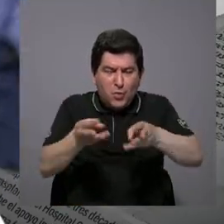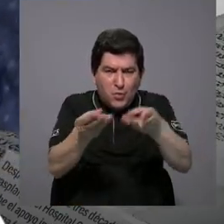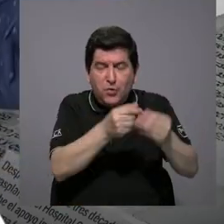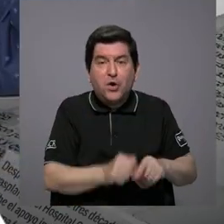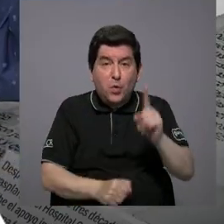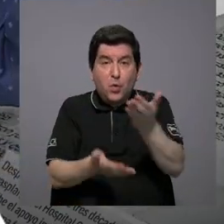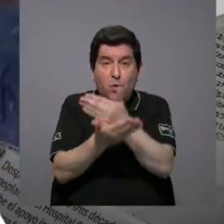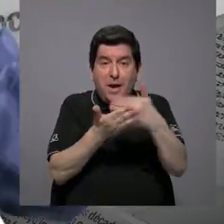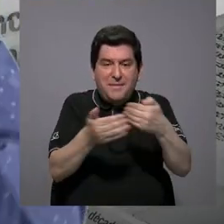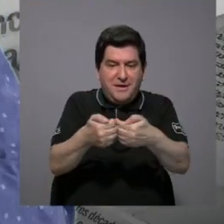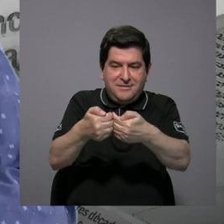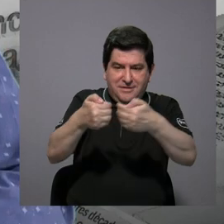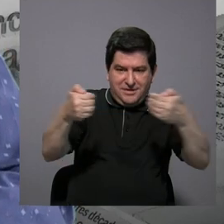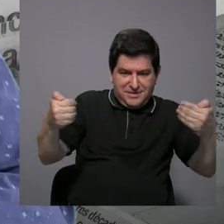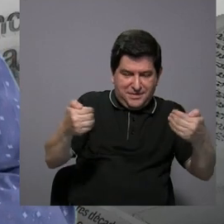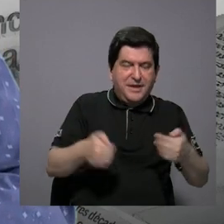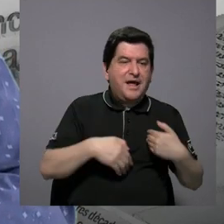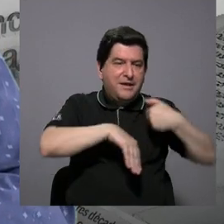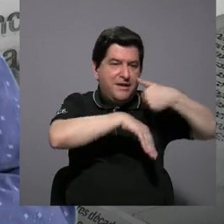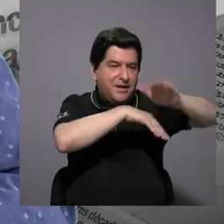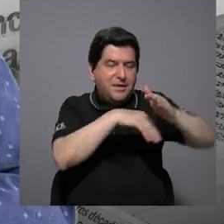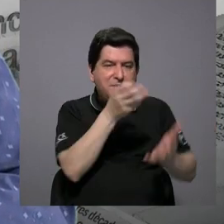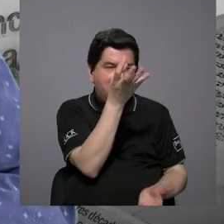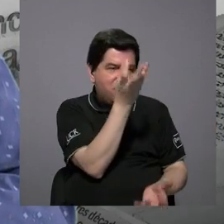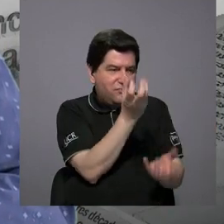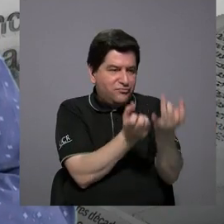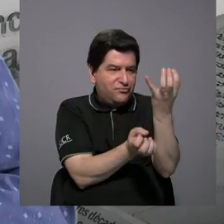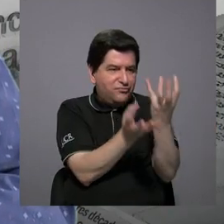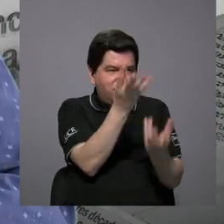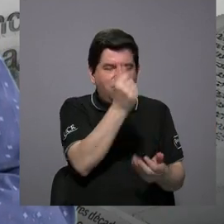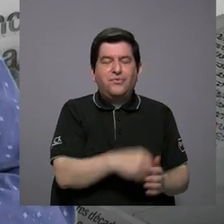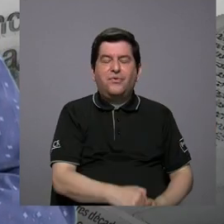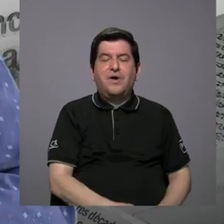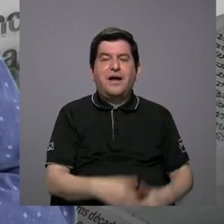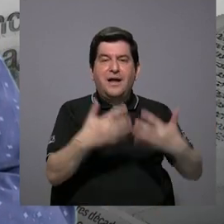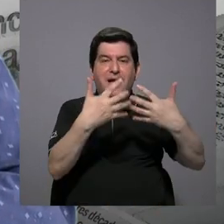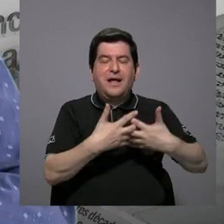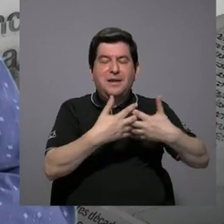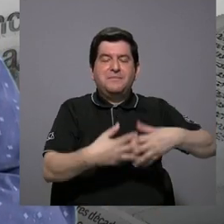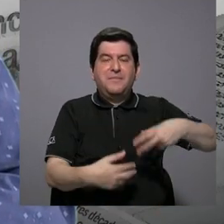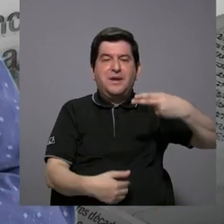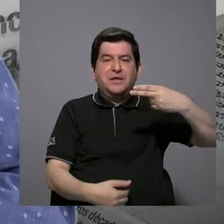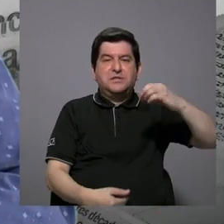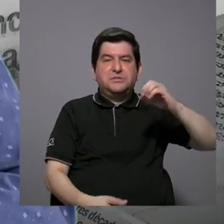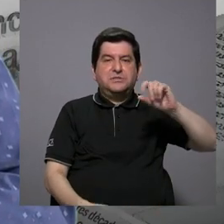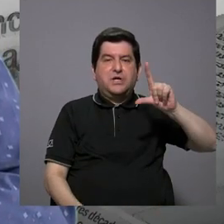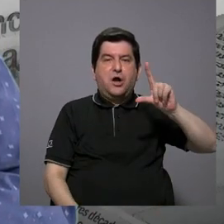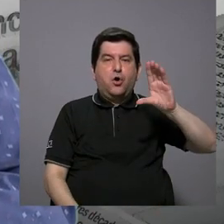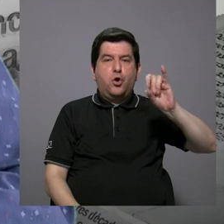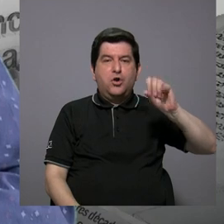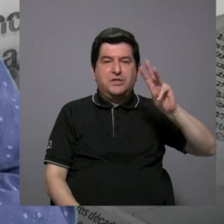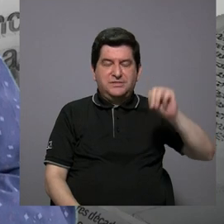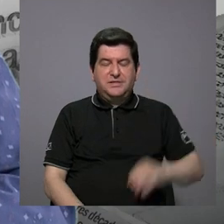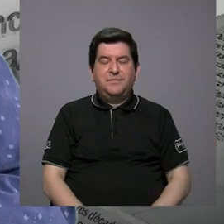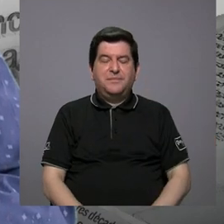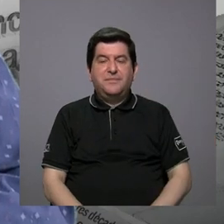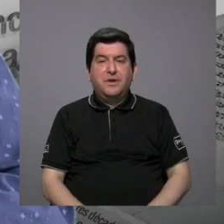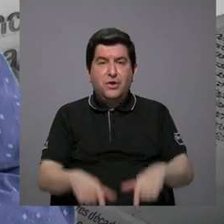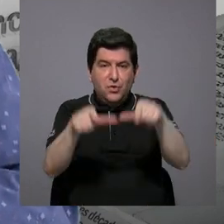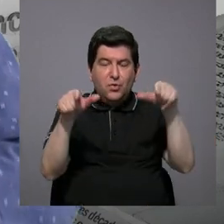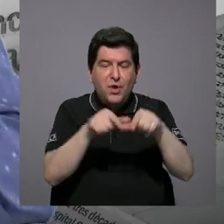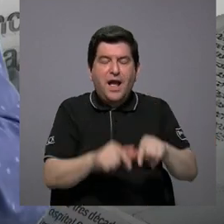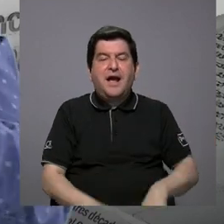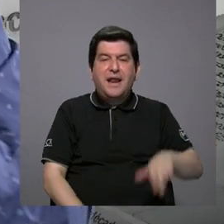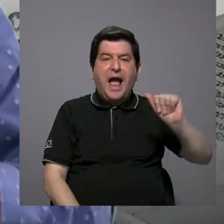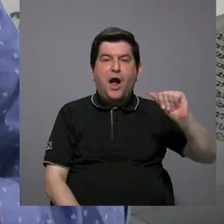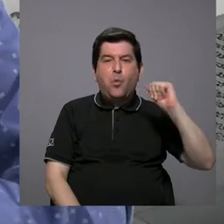separan y la están mandando a incinerar a la Holcim, a la cementera en Agua Caliente de Cartago, ¿verdad?